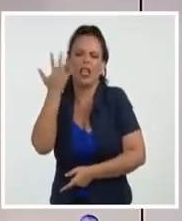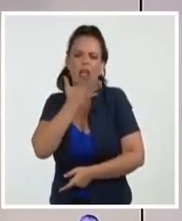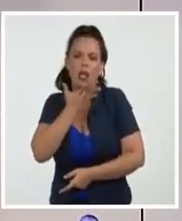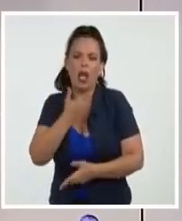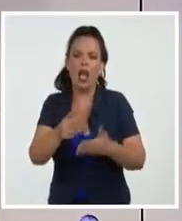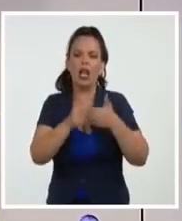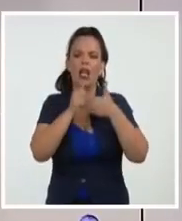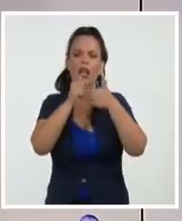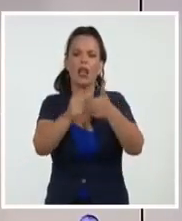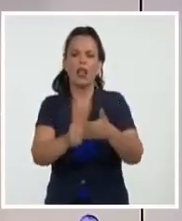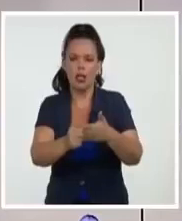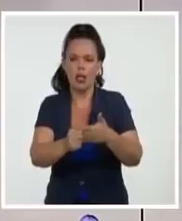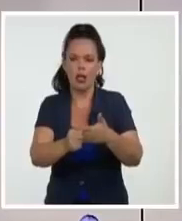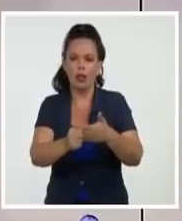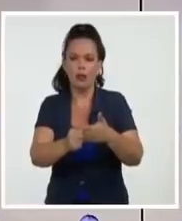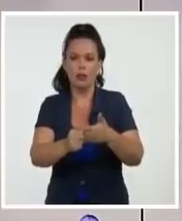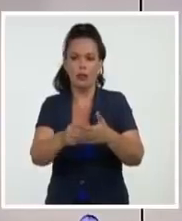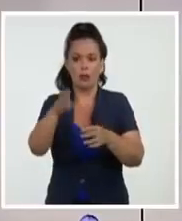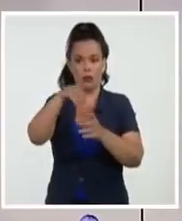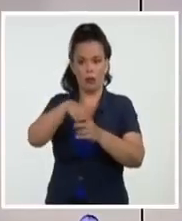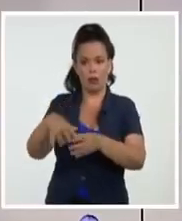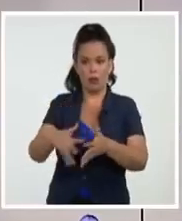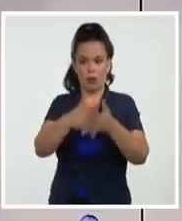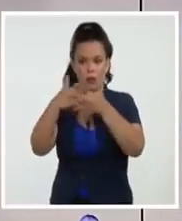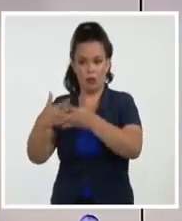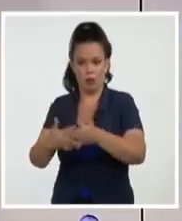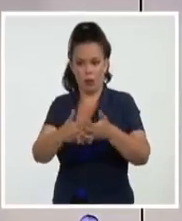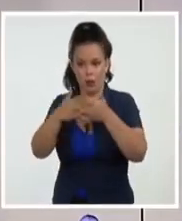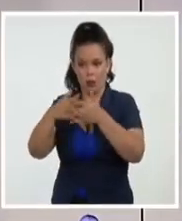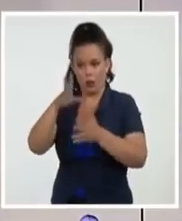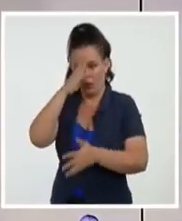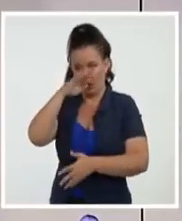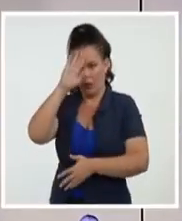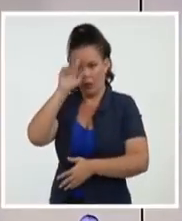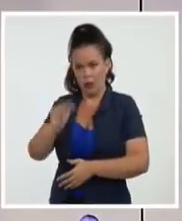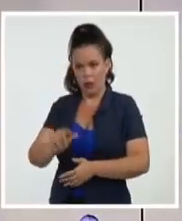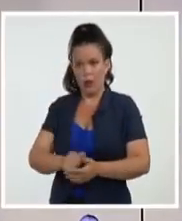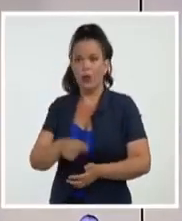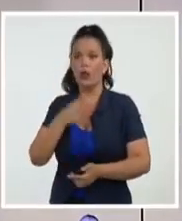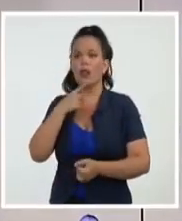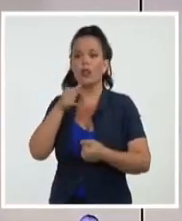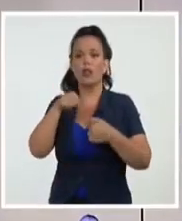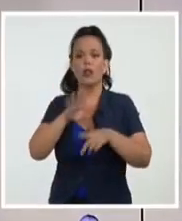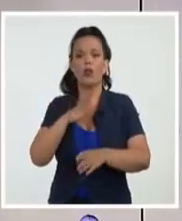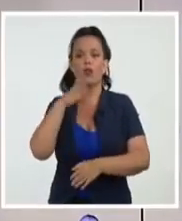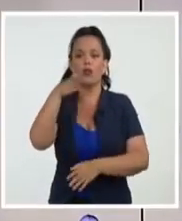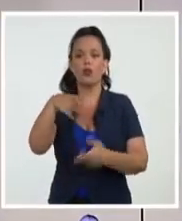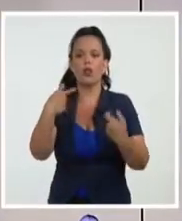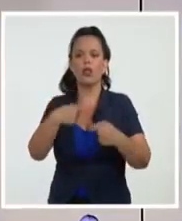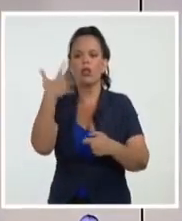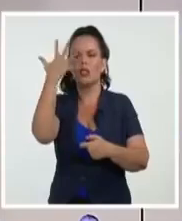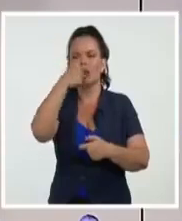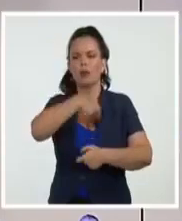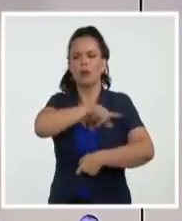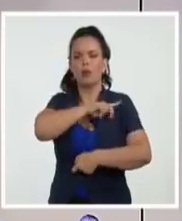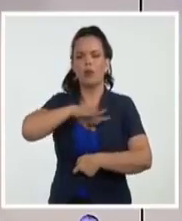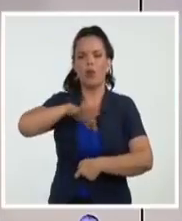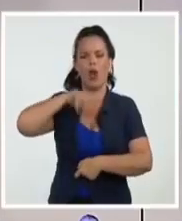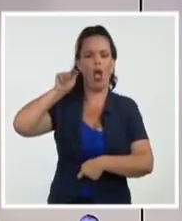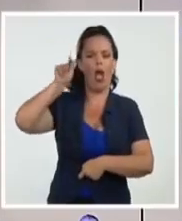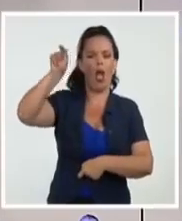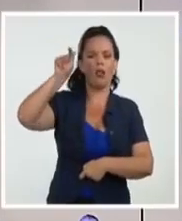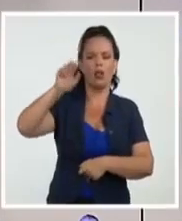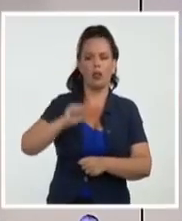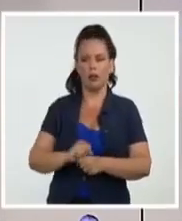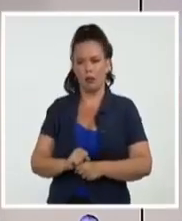destino de Cuba, según Biden, es decidido por los que viven allá y han hecho del odio hacia nuestro país